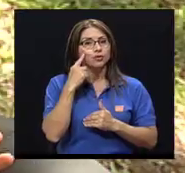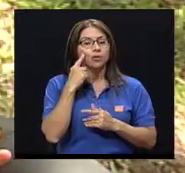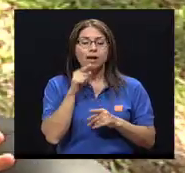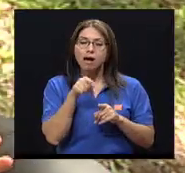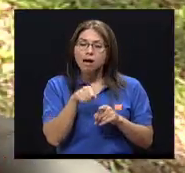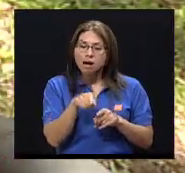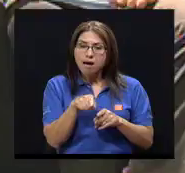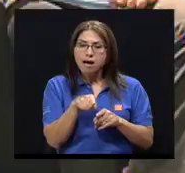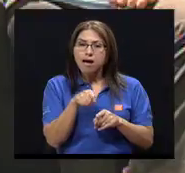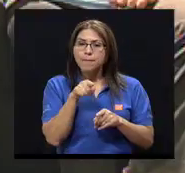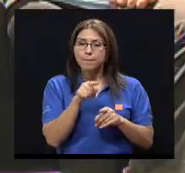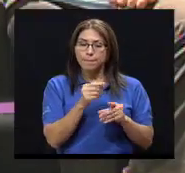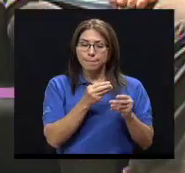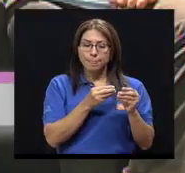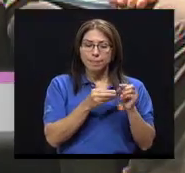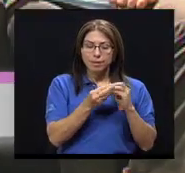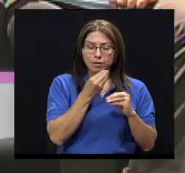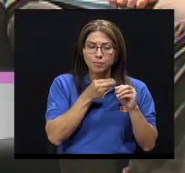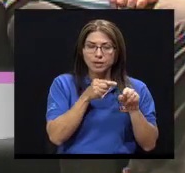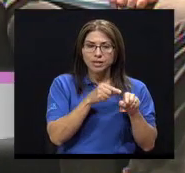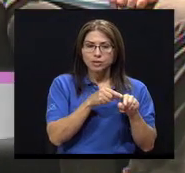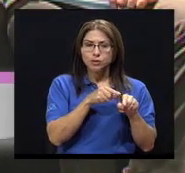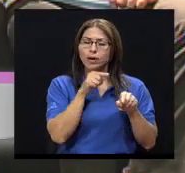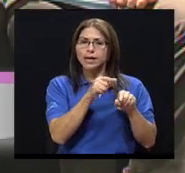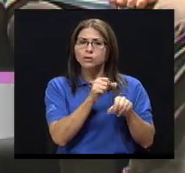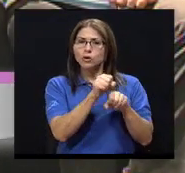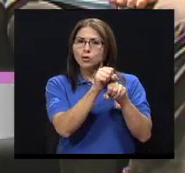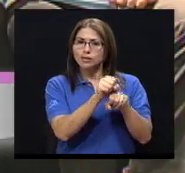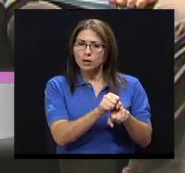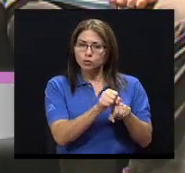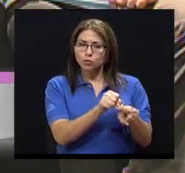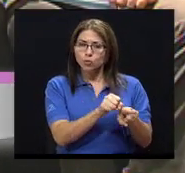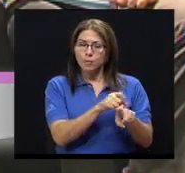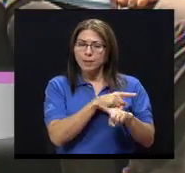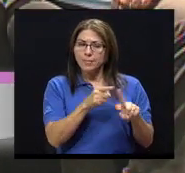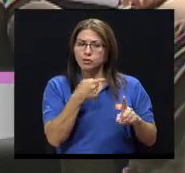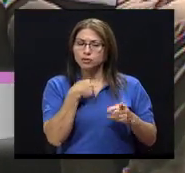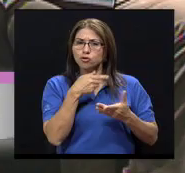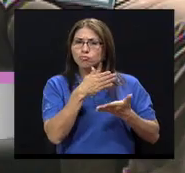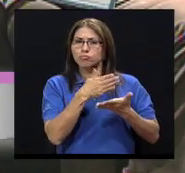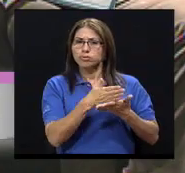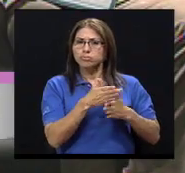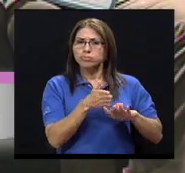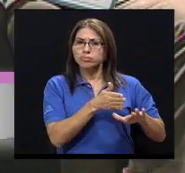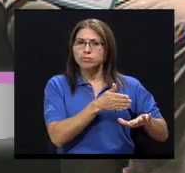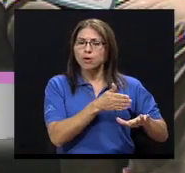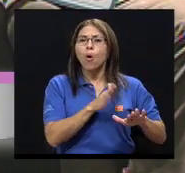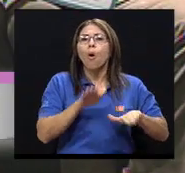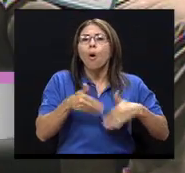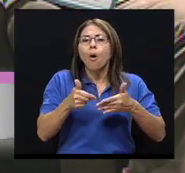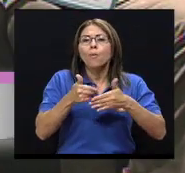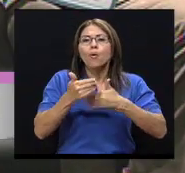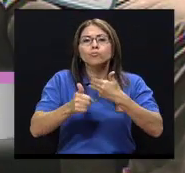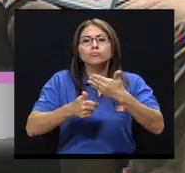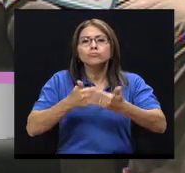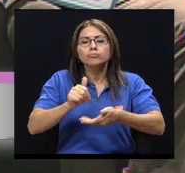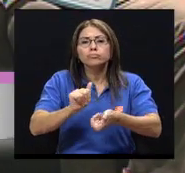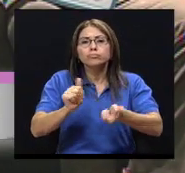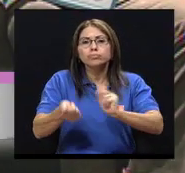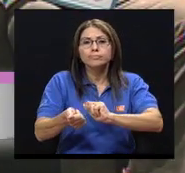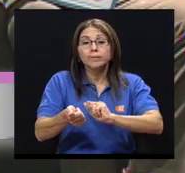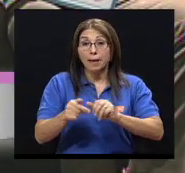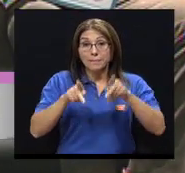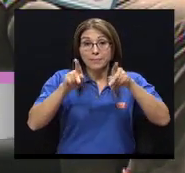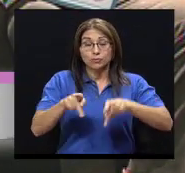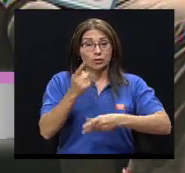acostumbra hacer, pero si ya dejamos de hacer esto, entonces, ¿cómo empezamos a cambiar? Los vegetarianos llegan a un